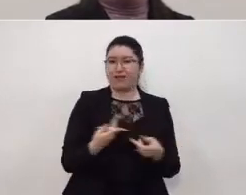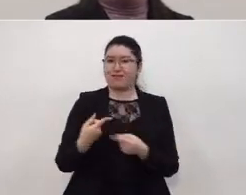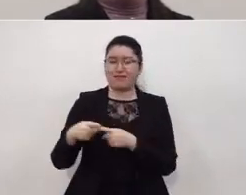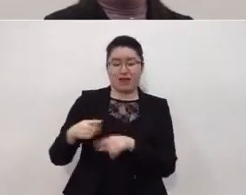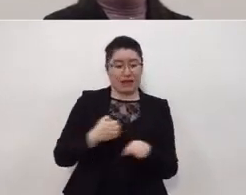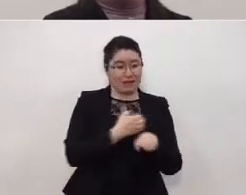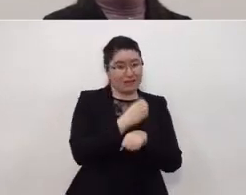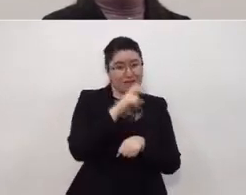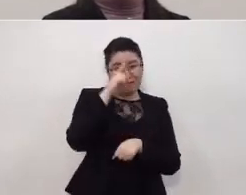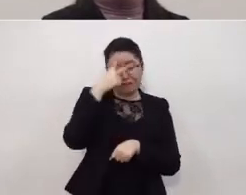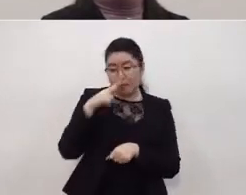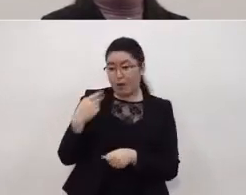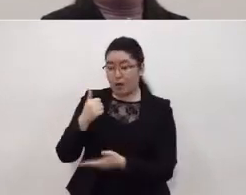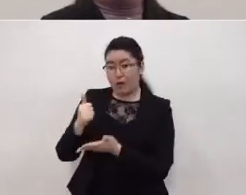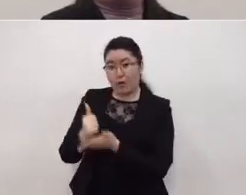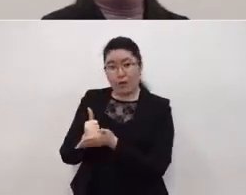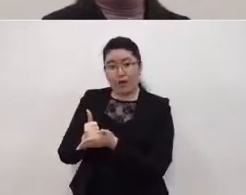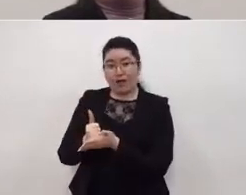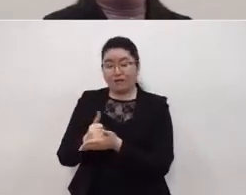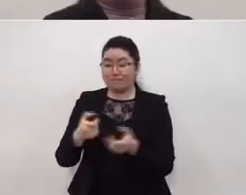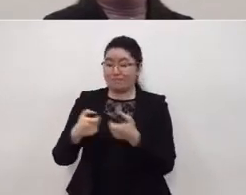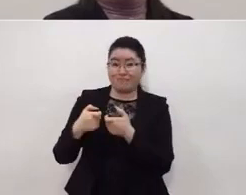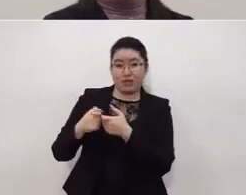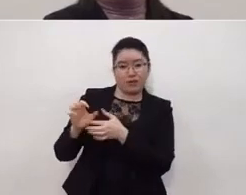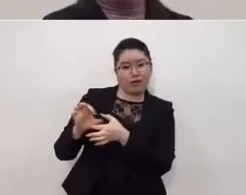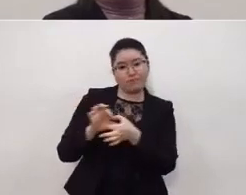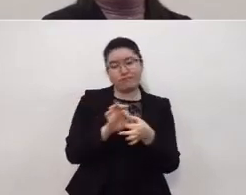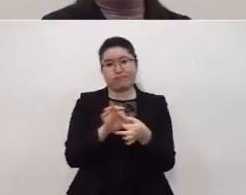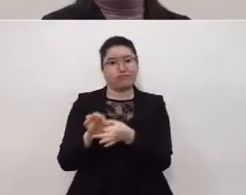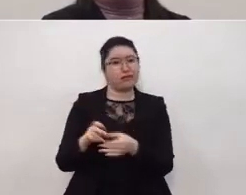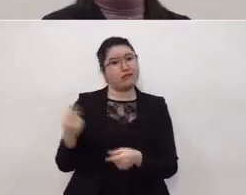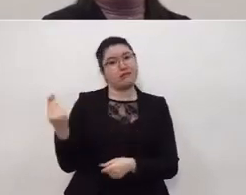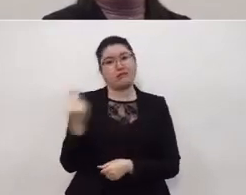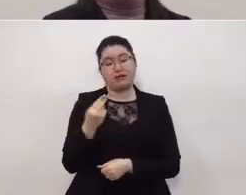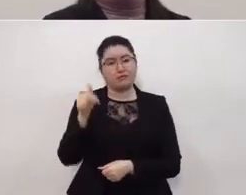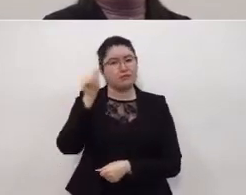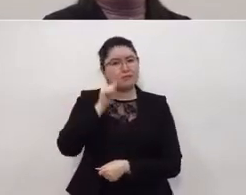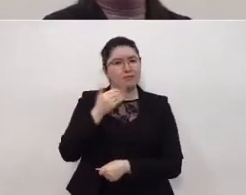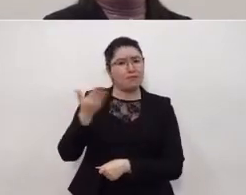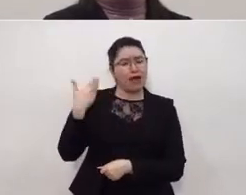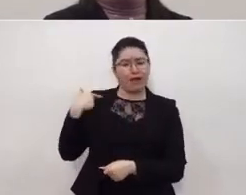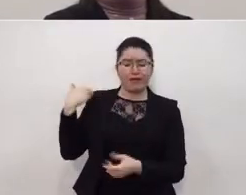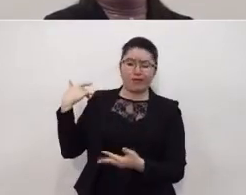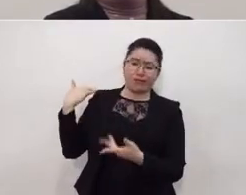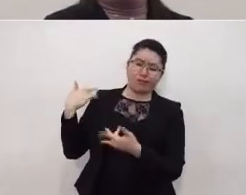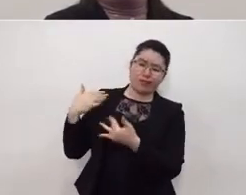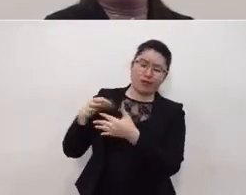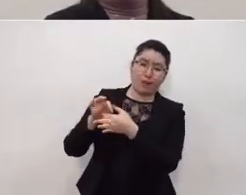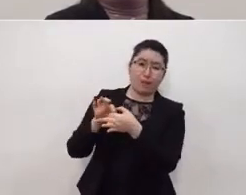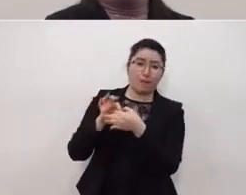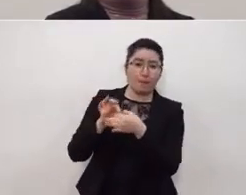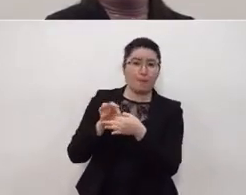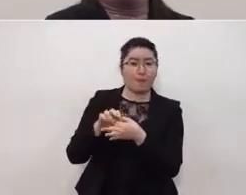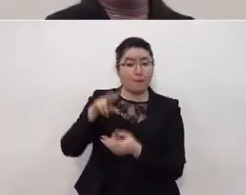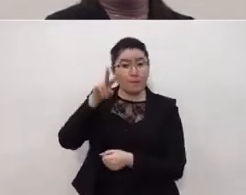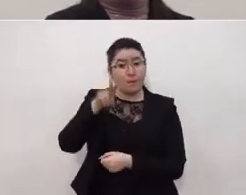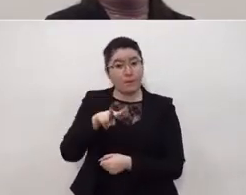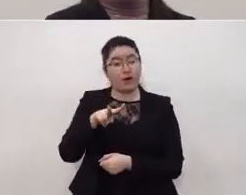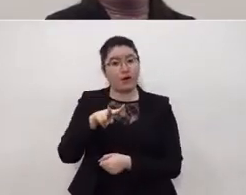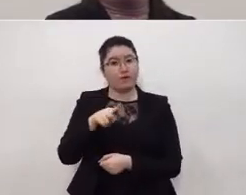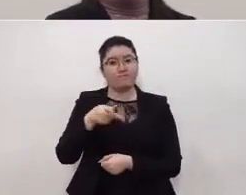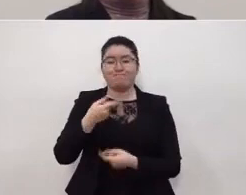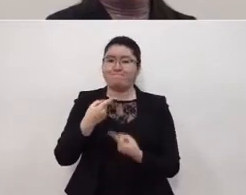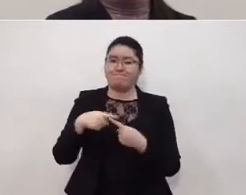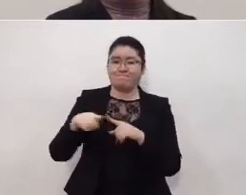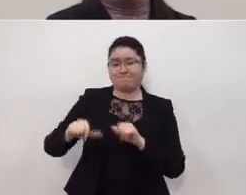económica nos lleva a trabajar de manera coordinada como lo hemos venido haciendo de manera permanente durante toda la pandemia y